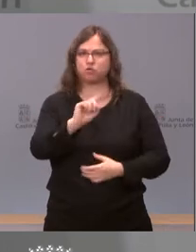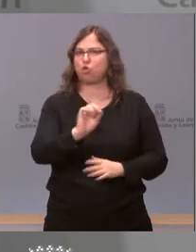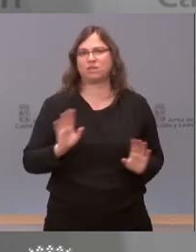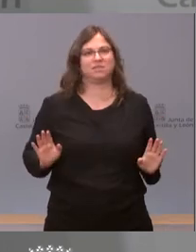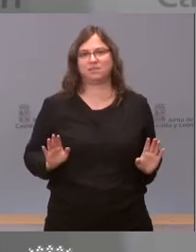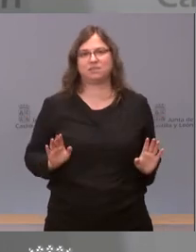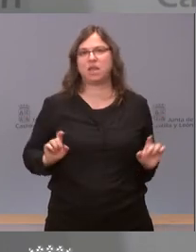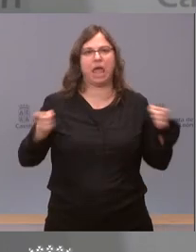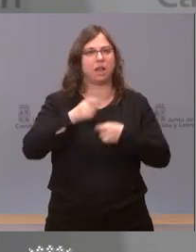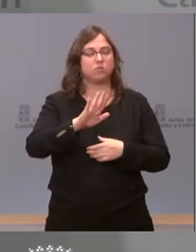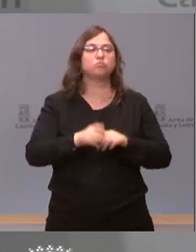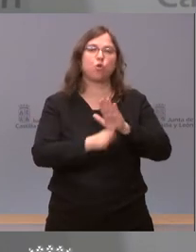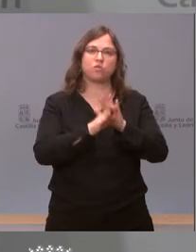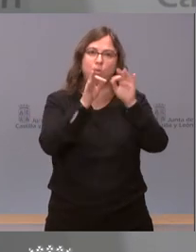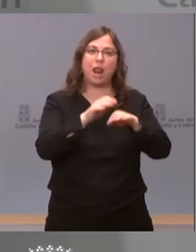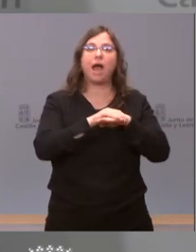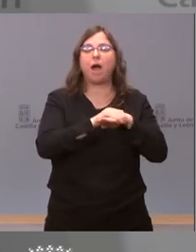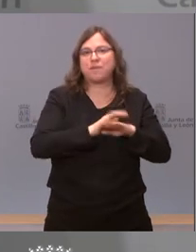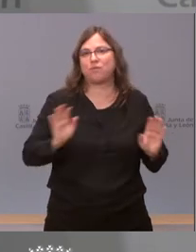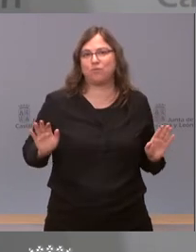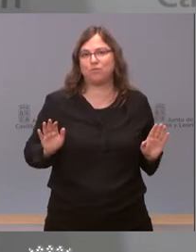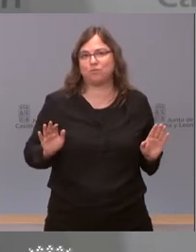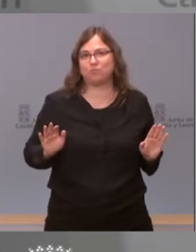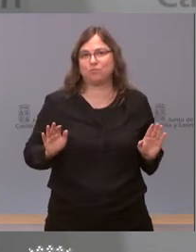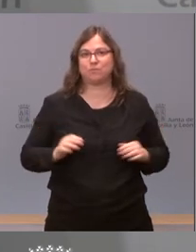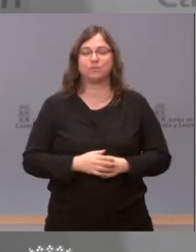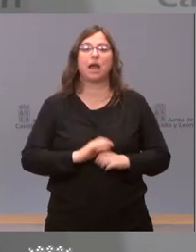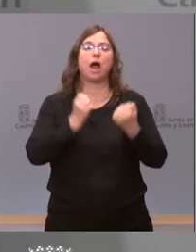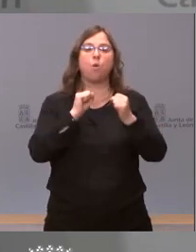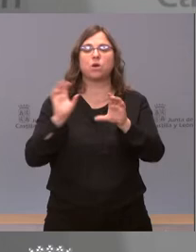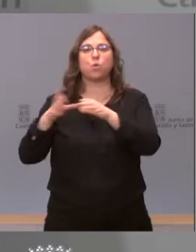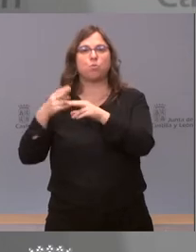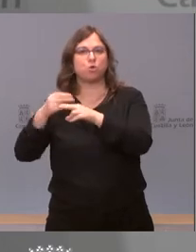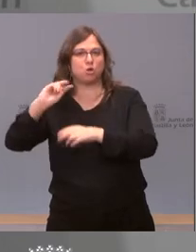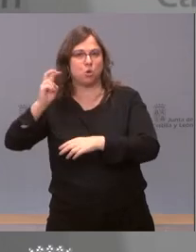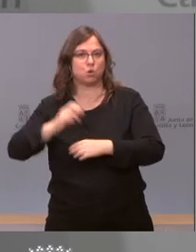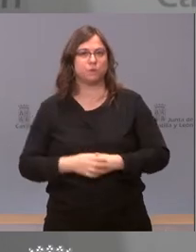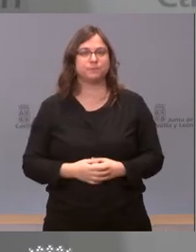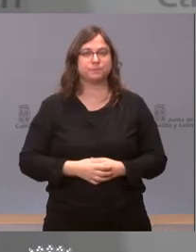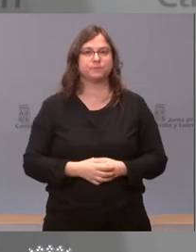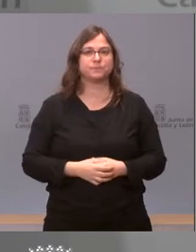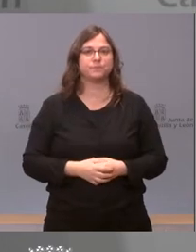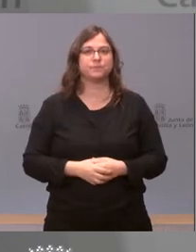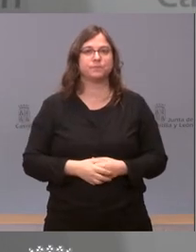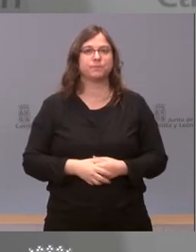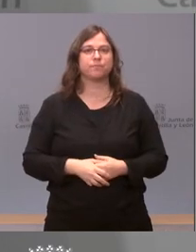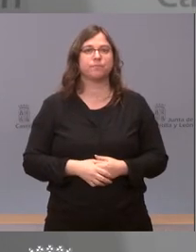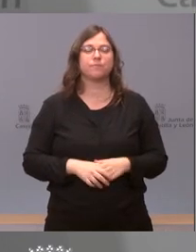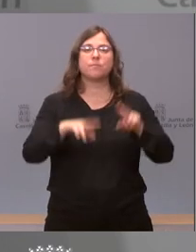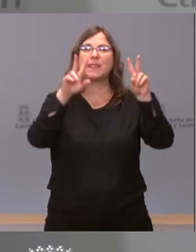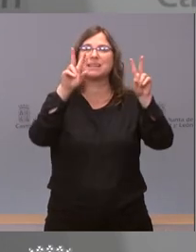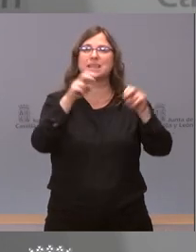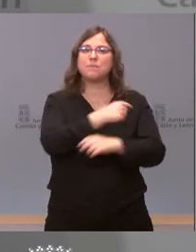seguirá siendo mi amigo aunque milite en otro partido. Sobre el asunto de esto de la